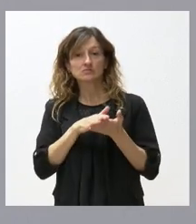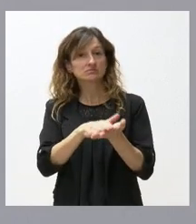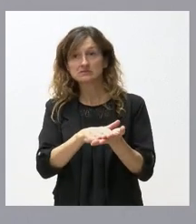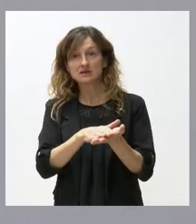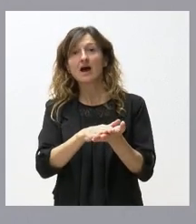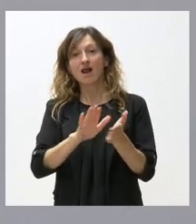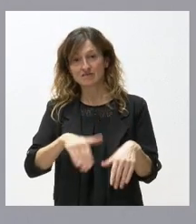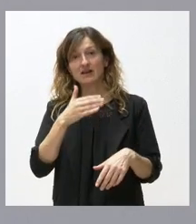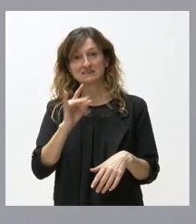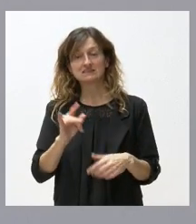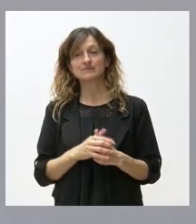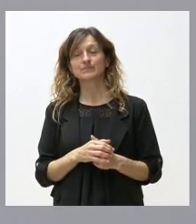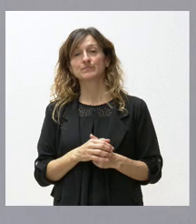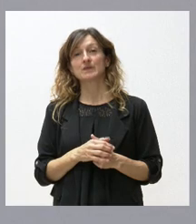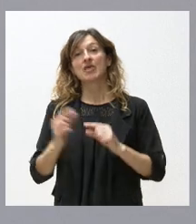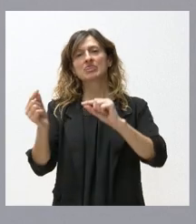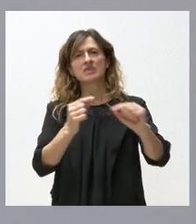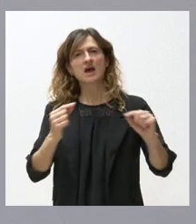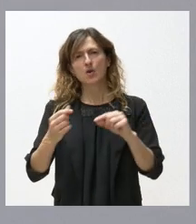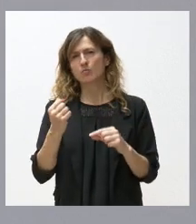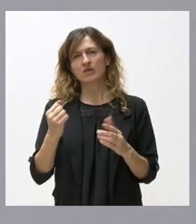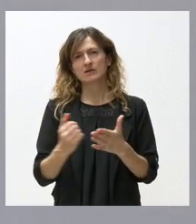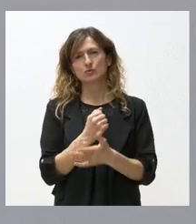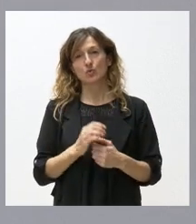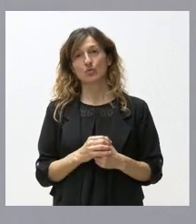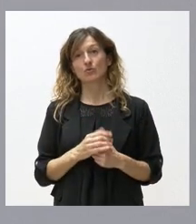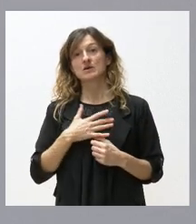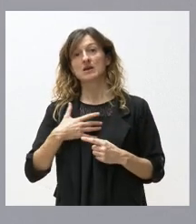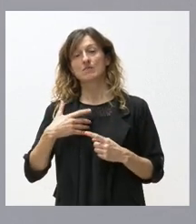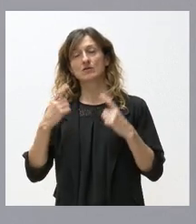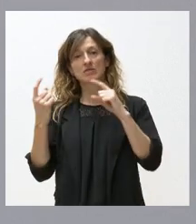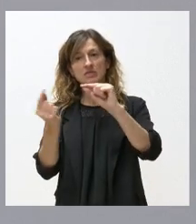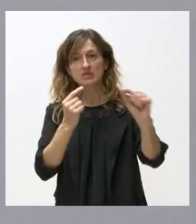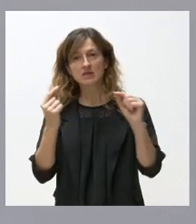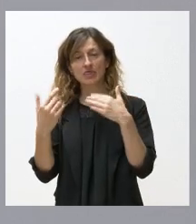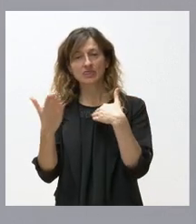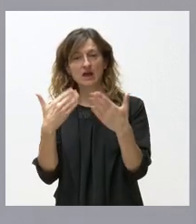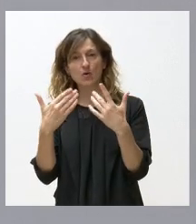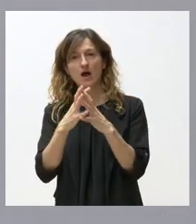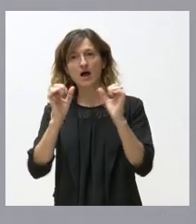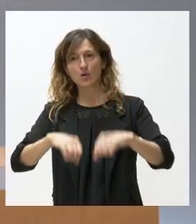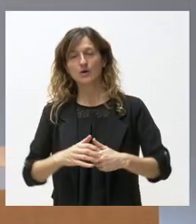pues yo creo que el diálogo lo puede todo y nosotros vamos con ánimo de dialogar y con ánimo de intentar llegar a acuerdos